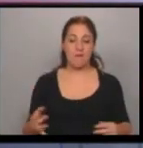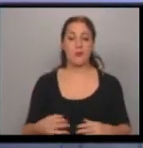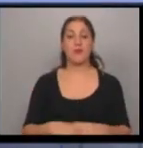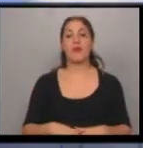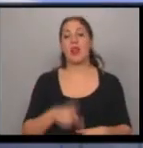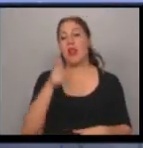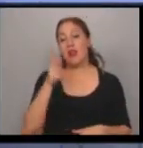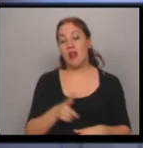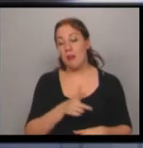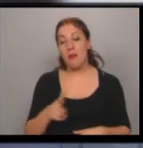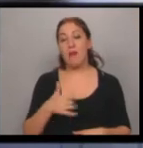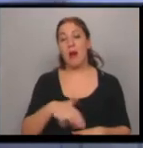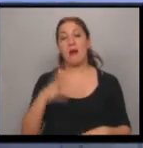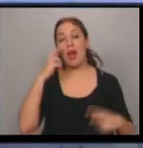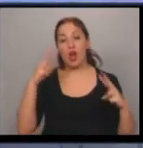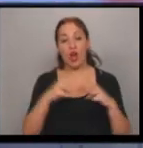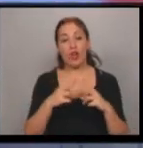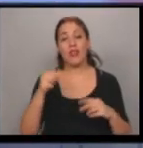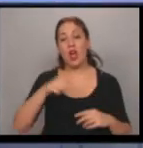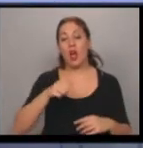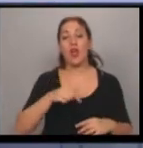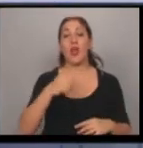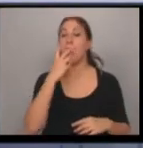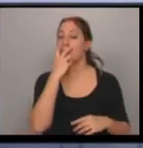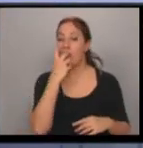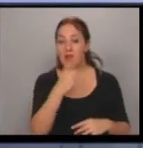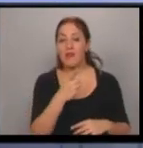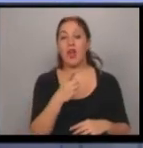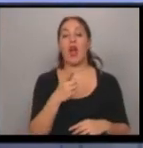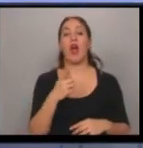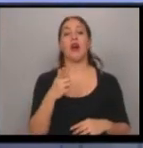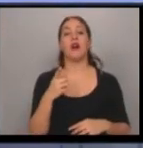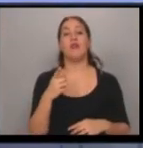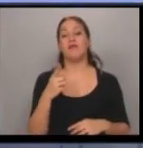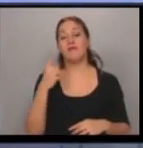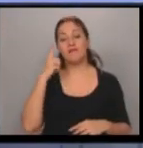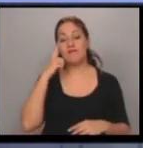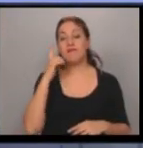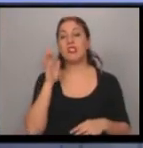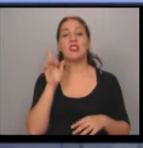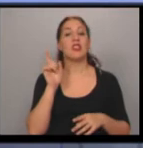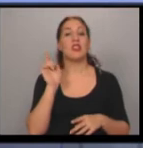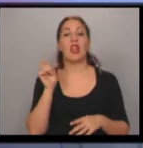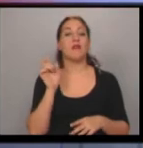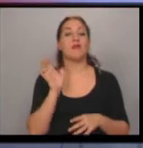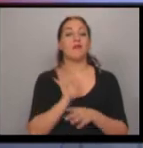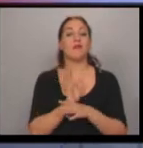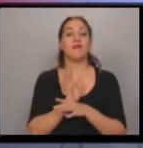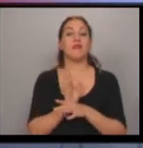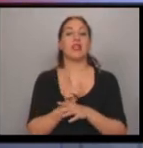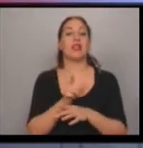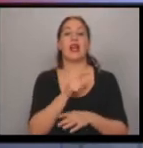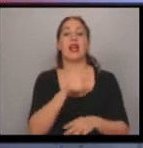El Papa se va a encontrar seguramente ya en el día de hoy en Bolivia con el que se considera el patriarca de Bolivia, ¿no? El cardenal